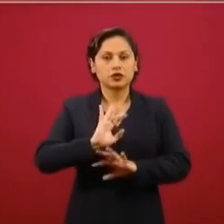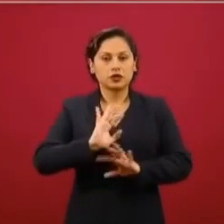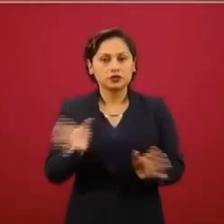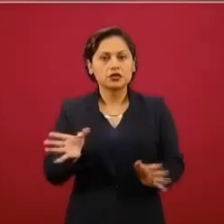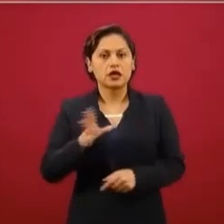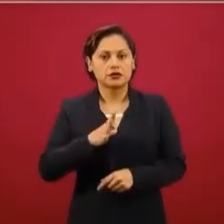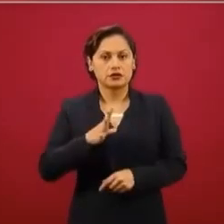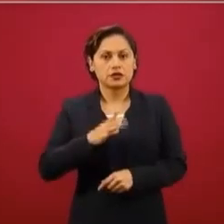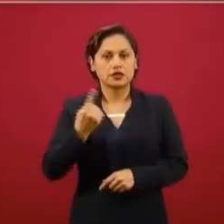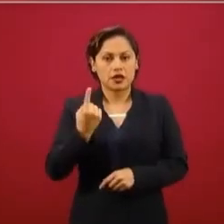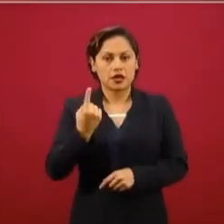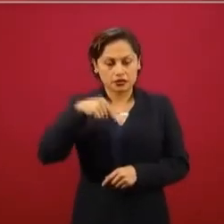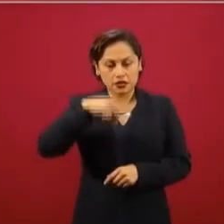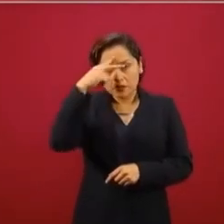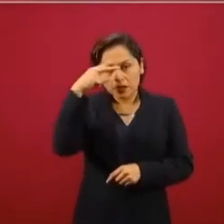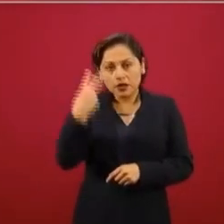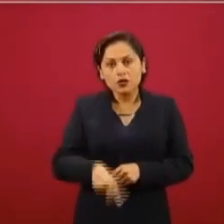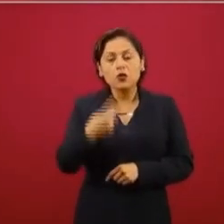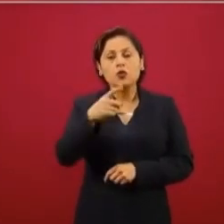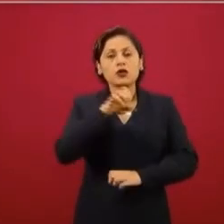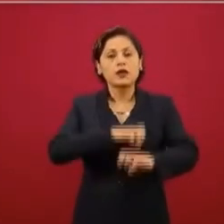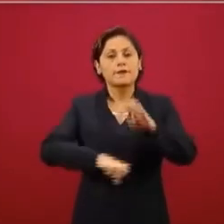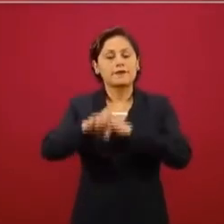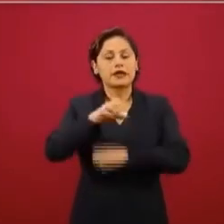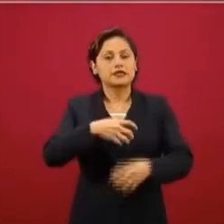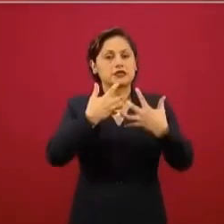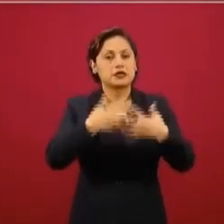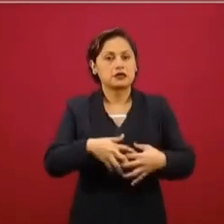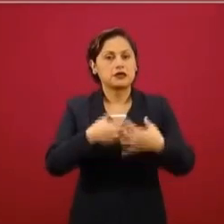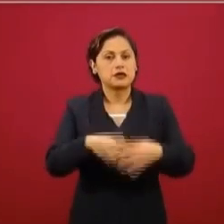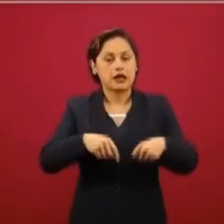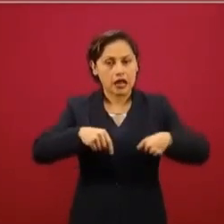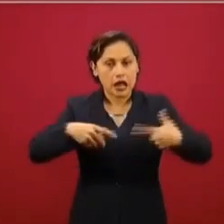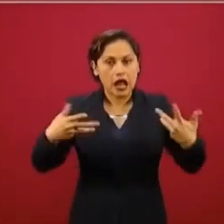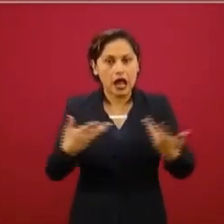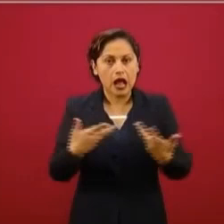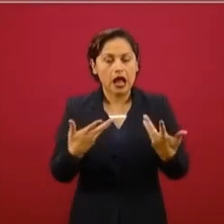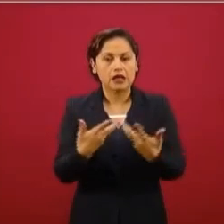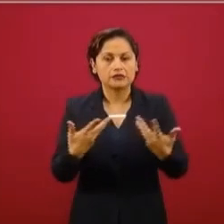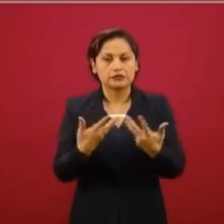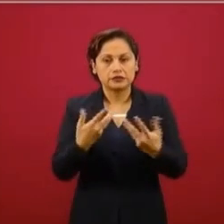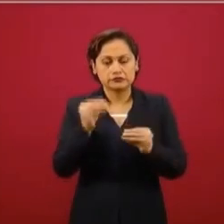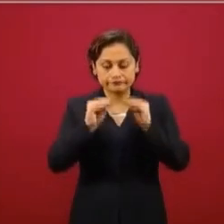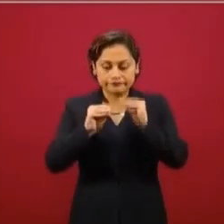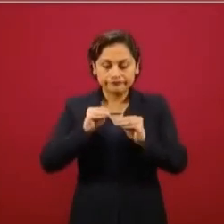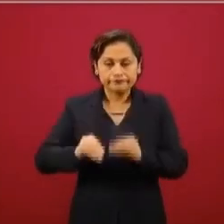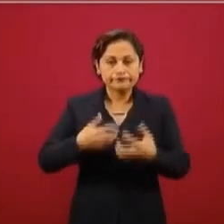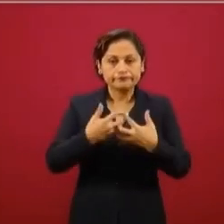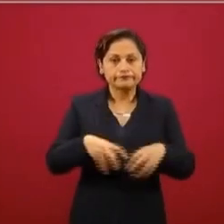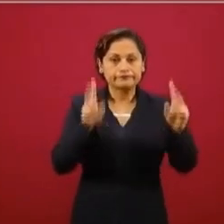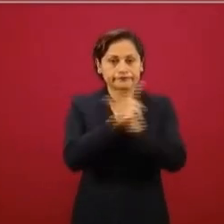que desde antes se dedicaba a la elaboración de estos